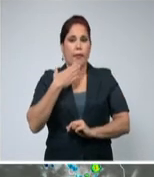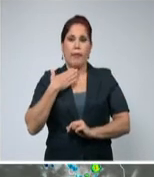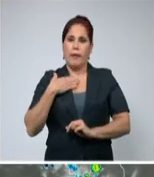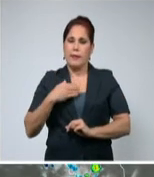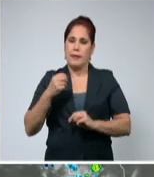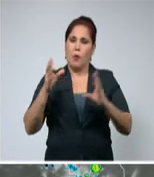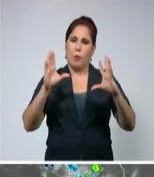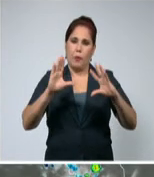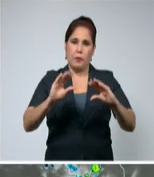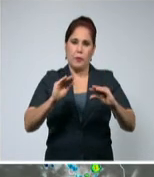una feliz noche y hasta mañana.